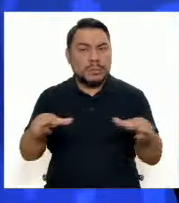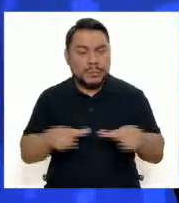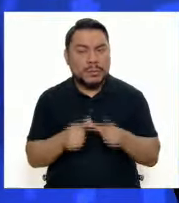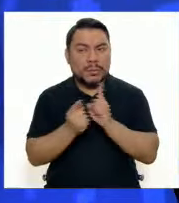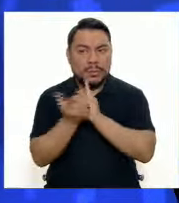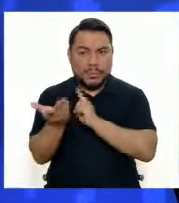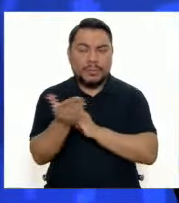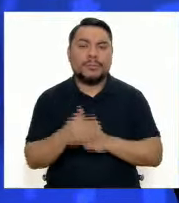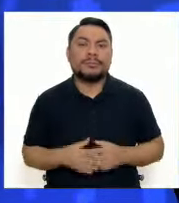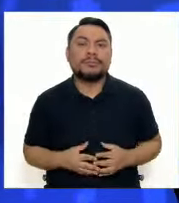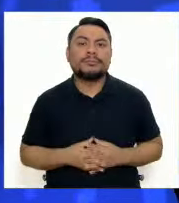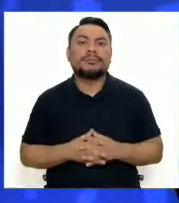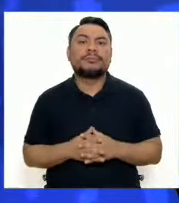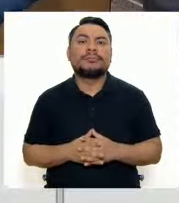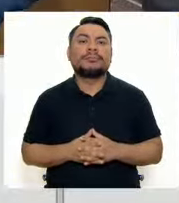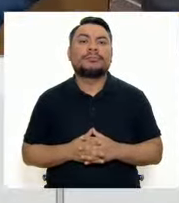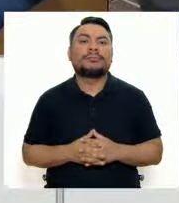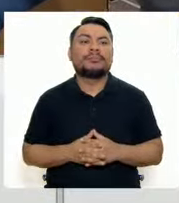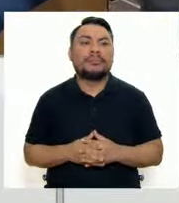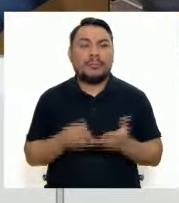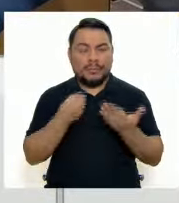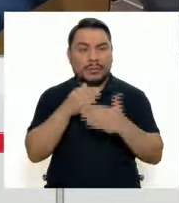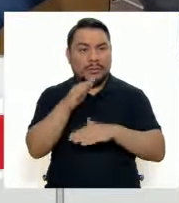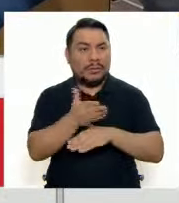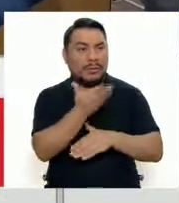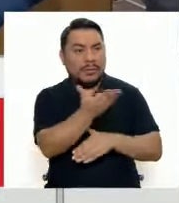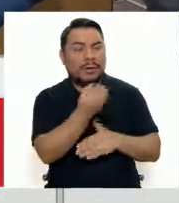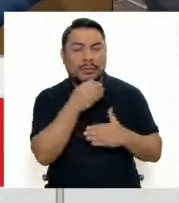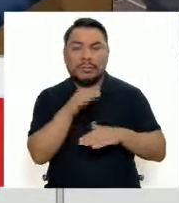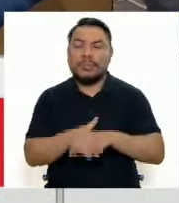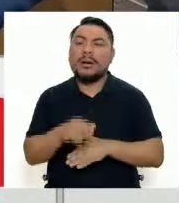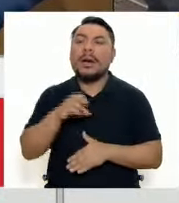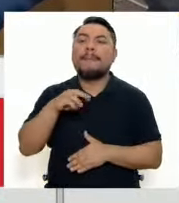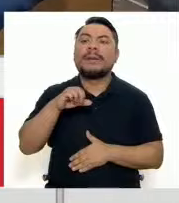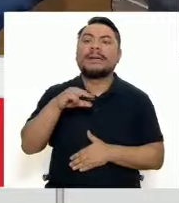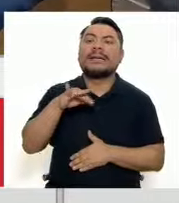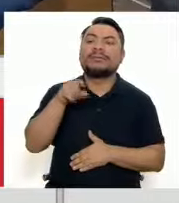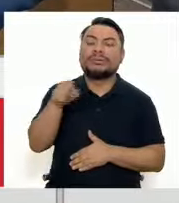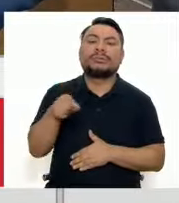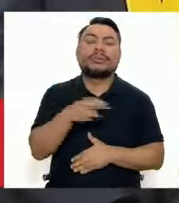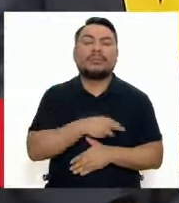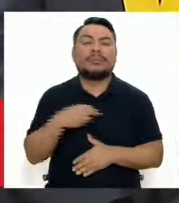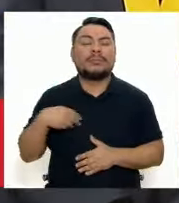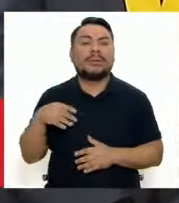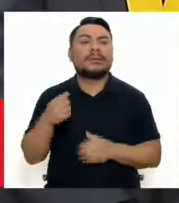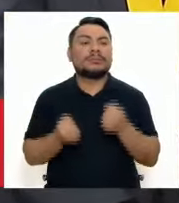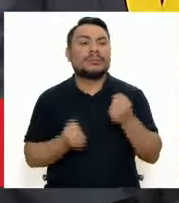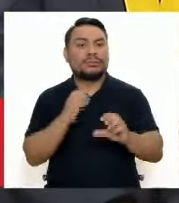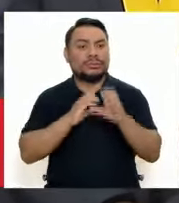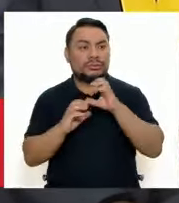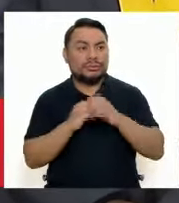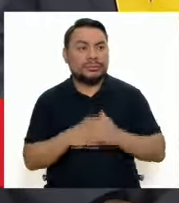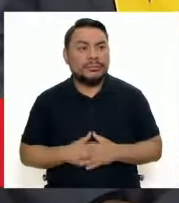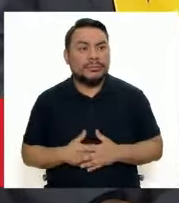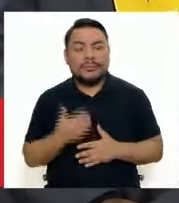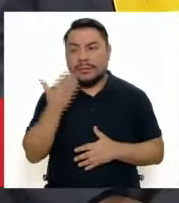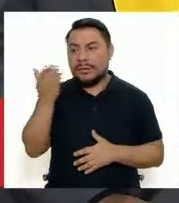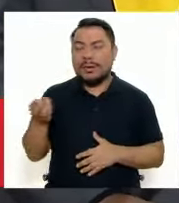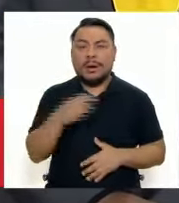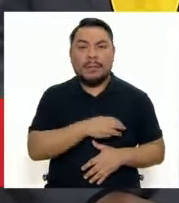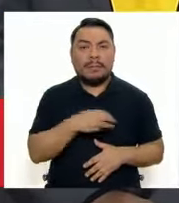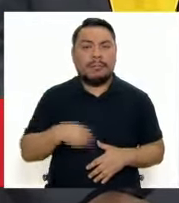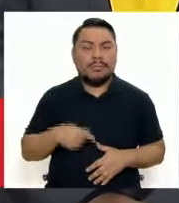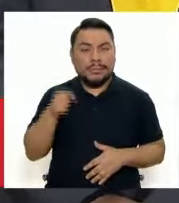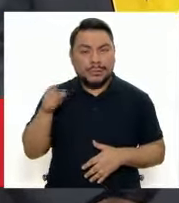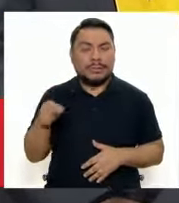Contigo, Emérico. Buenas tardes, Omar. Buenas tardes, María Jesús. Estamos en el Ministerio de Transportes y Comunicaciones con el ministro